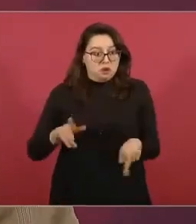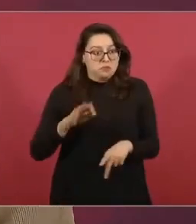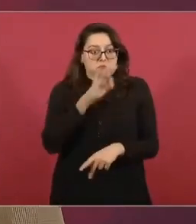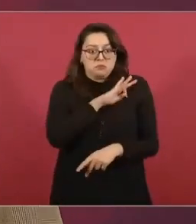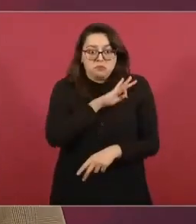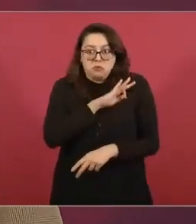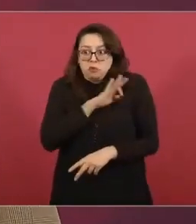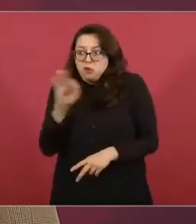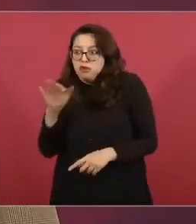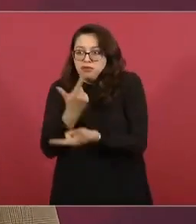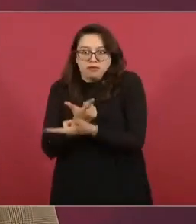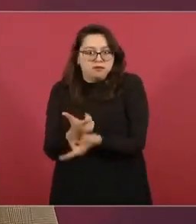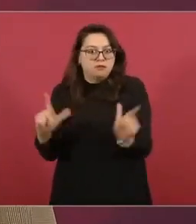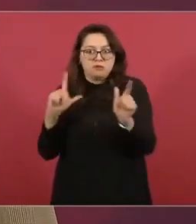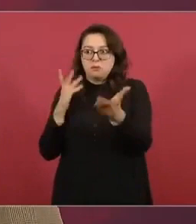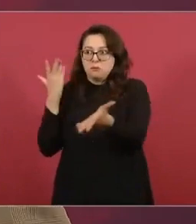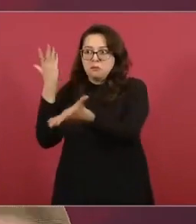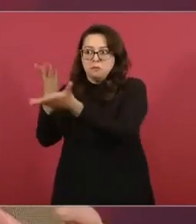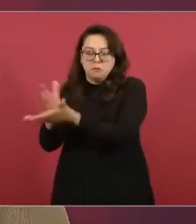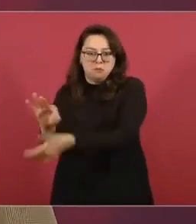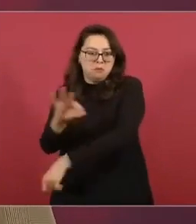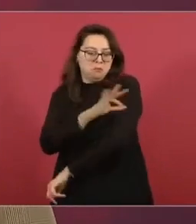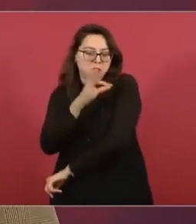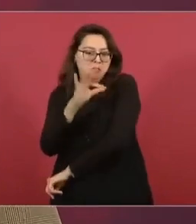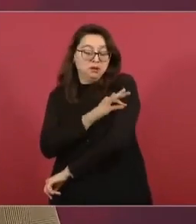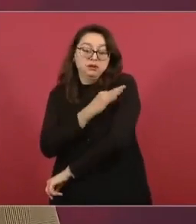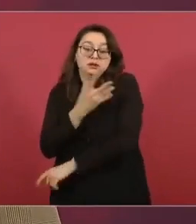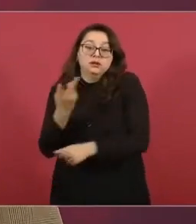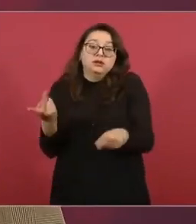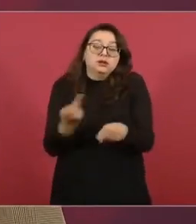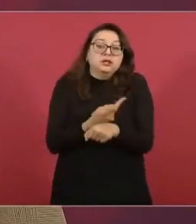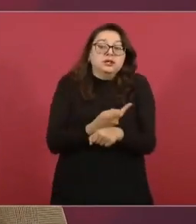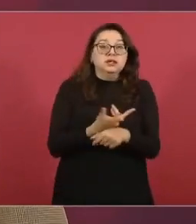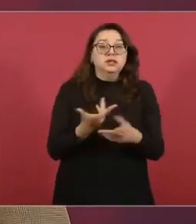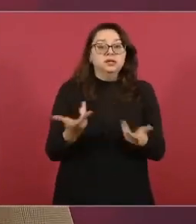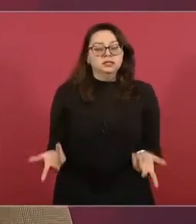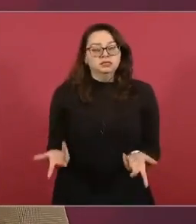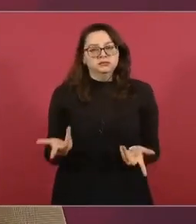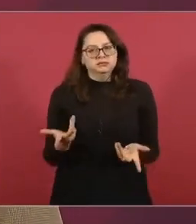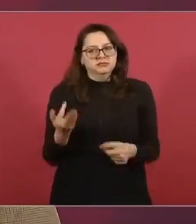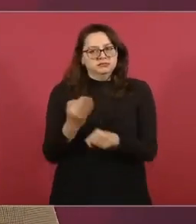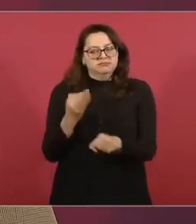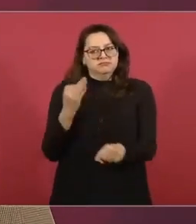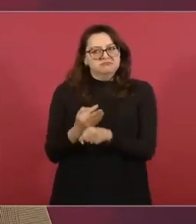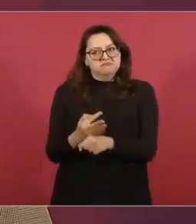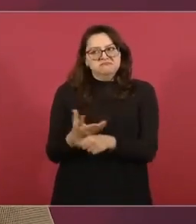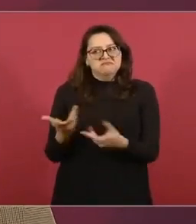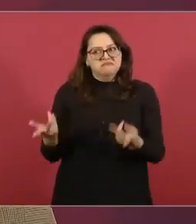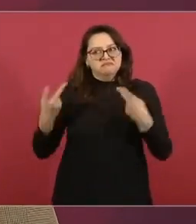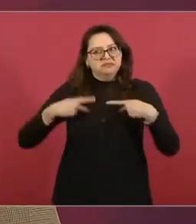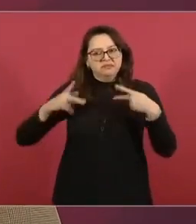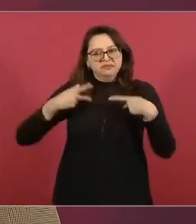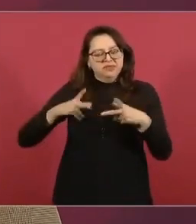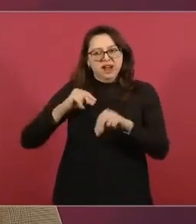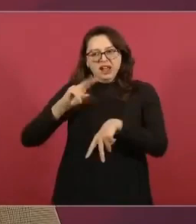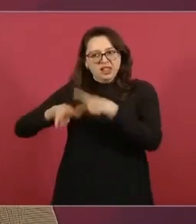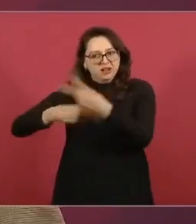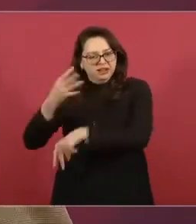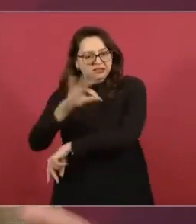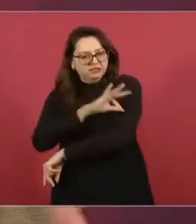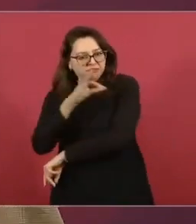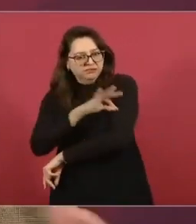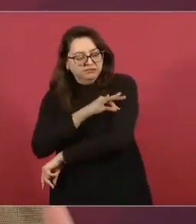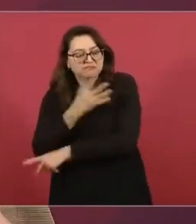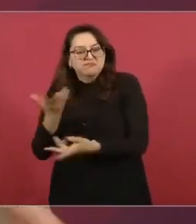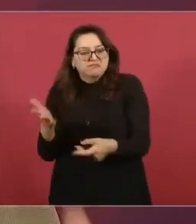acercarse y solicitar creemos que parte de la diferencia entre por qué no se ha avanzado tanto en COVID es precisamente